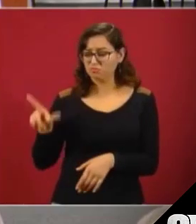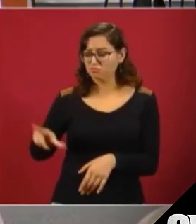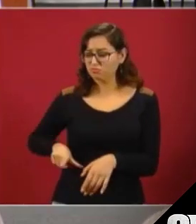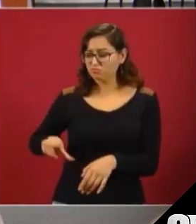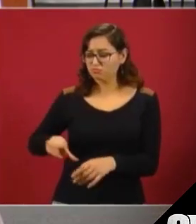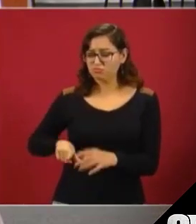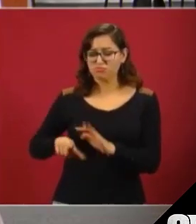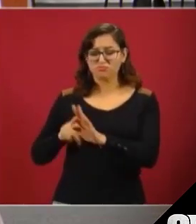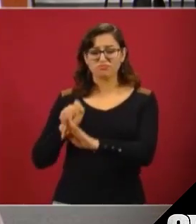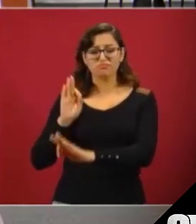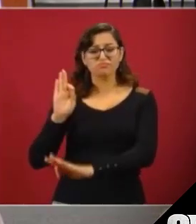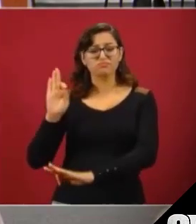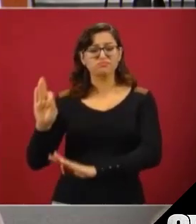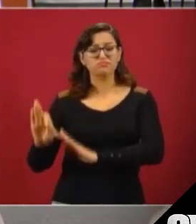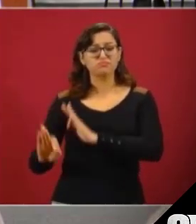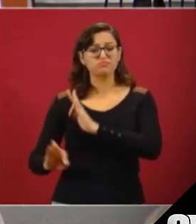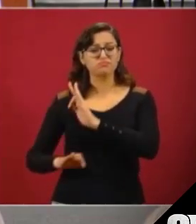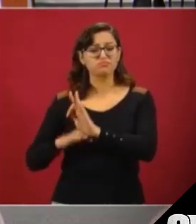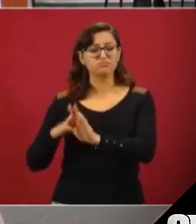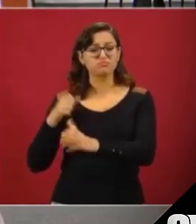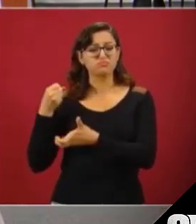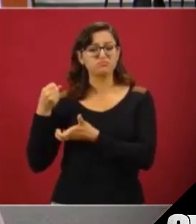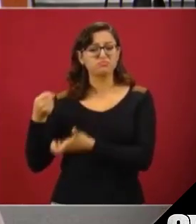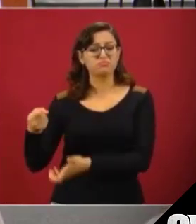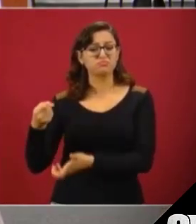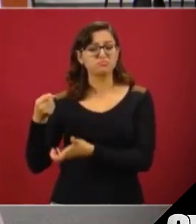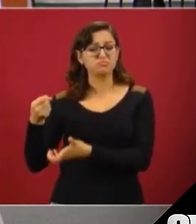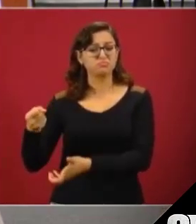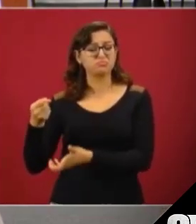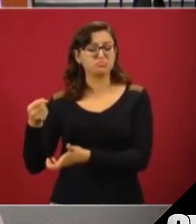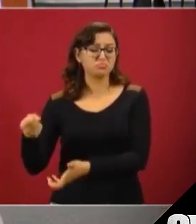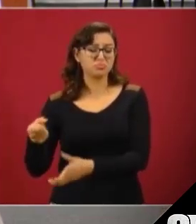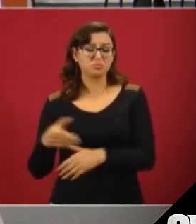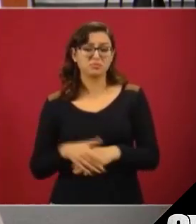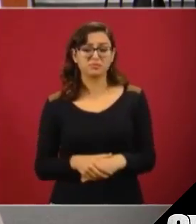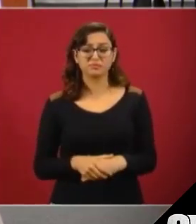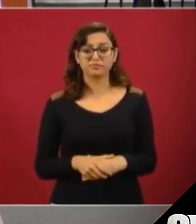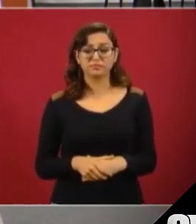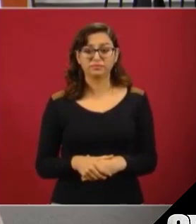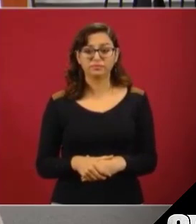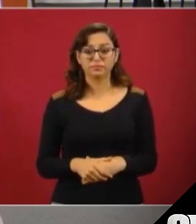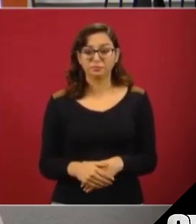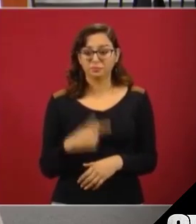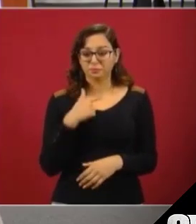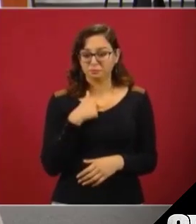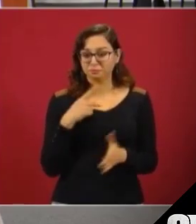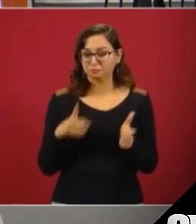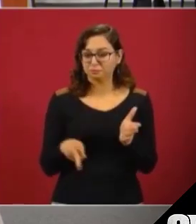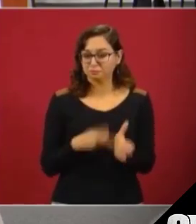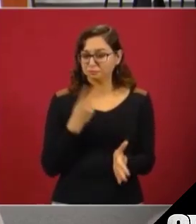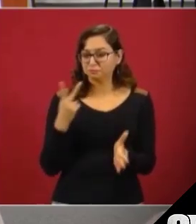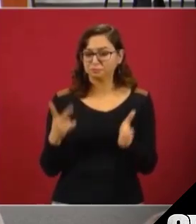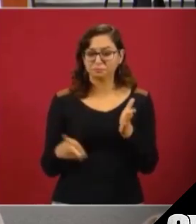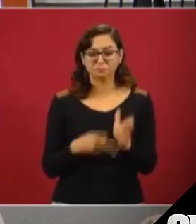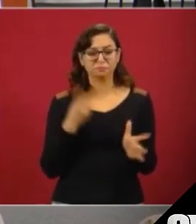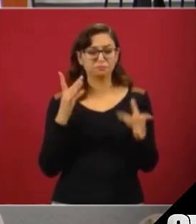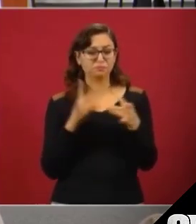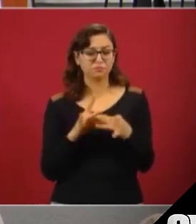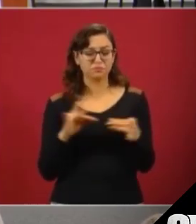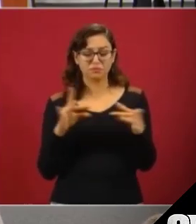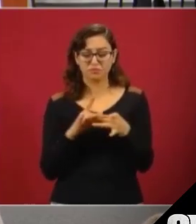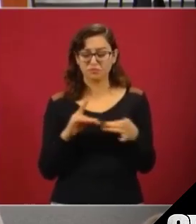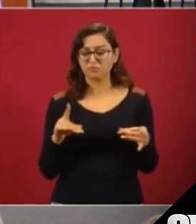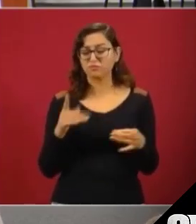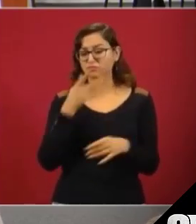dije y lo repito, a Letras Libres de